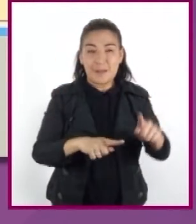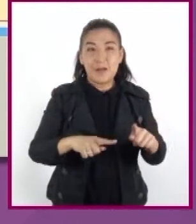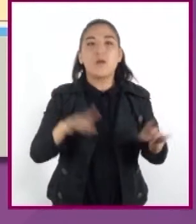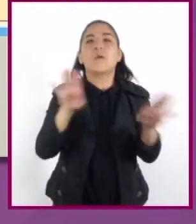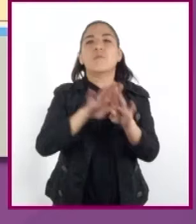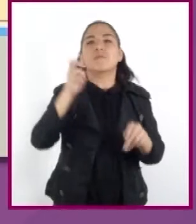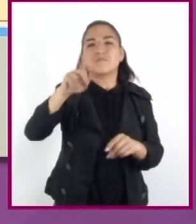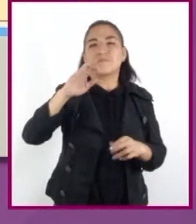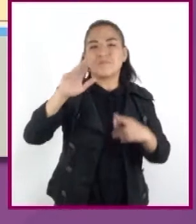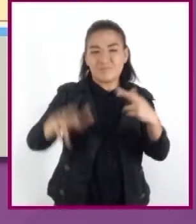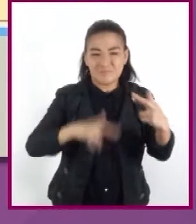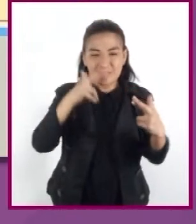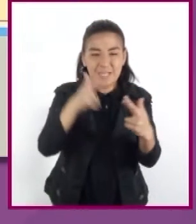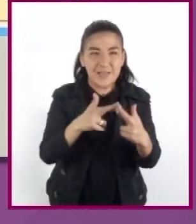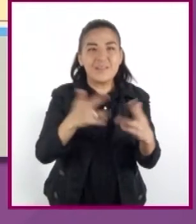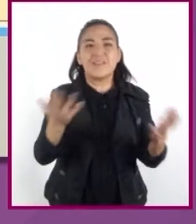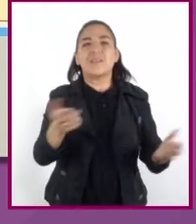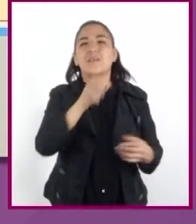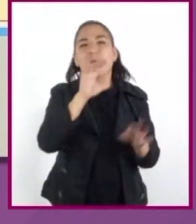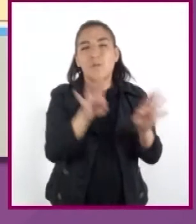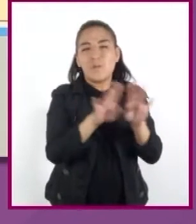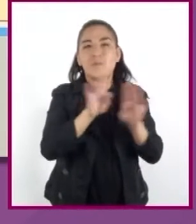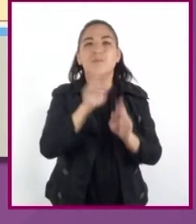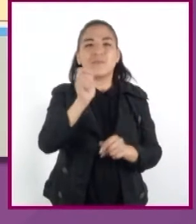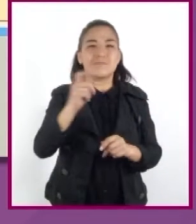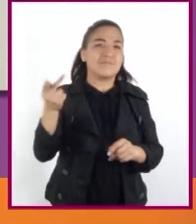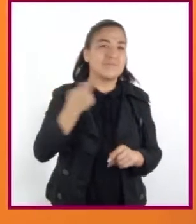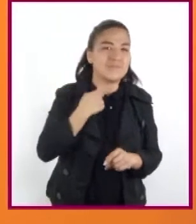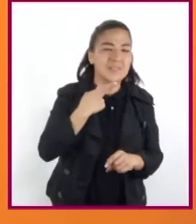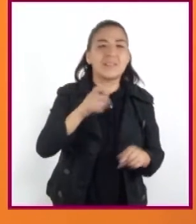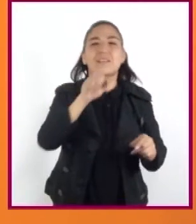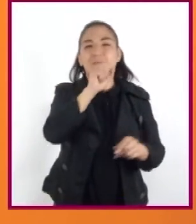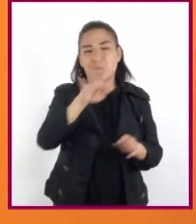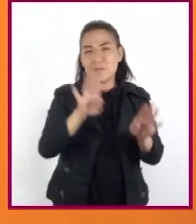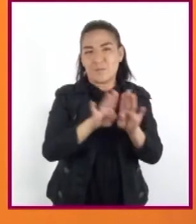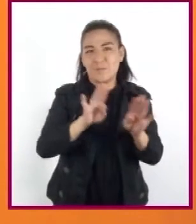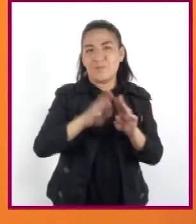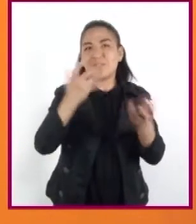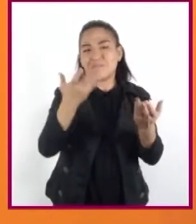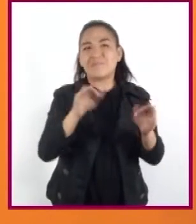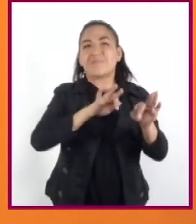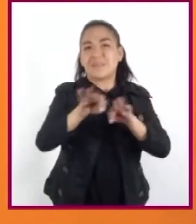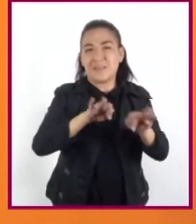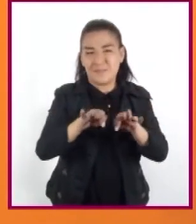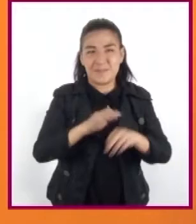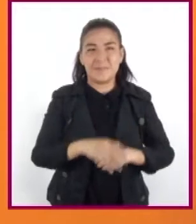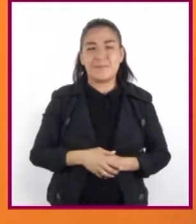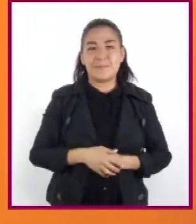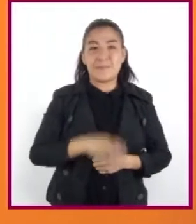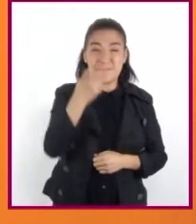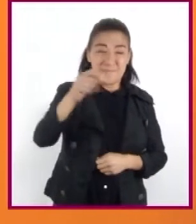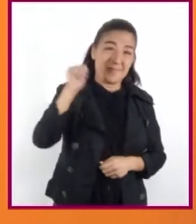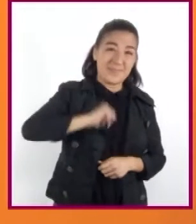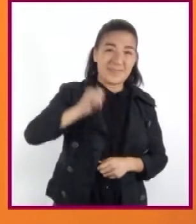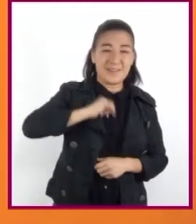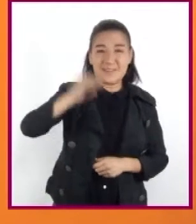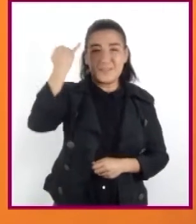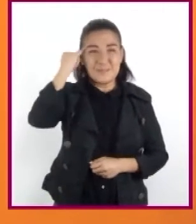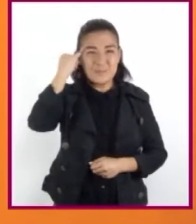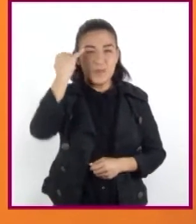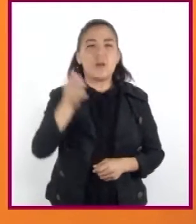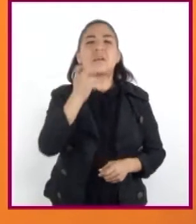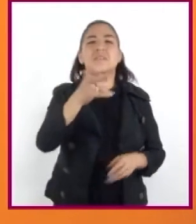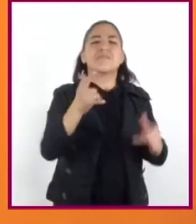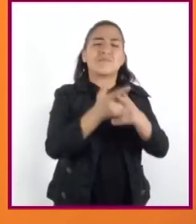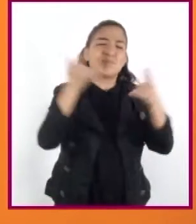o en el nivel de perfección de las manifestaciones estéticas. En tiempos prehispánicos, los acontecimientos